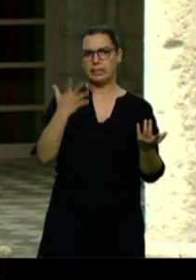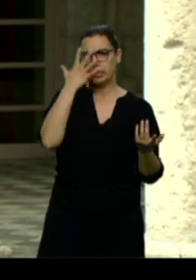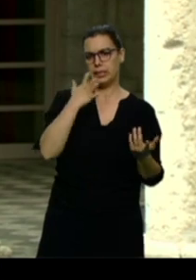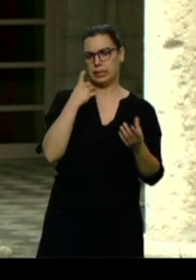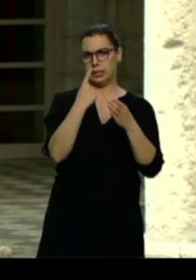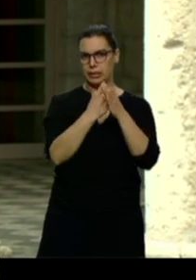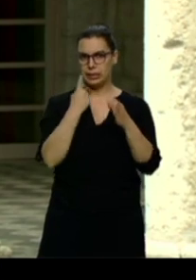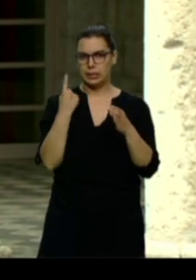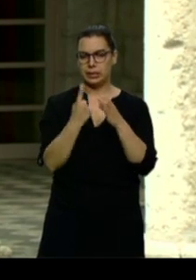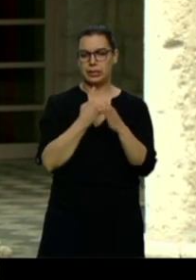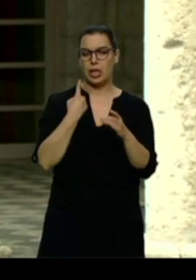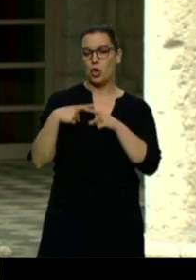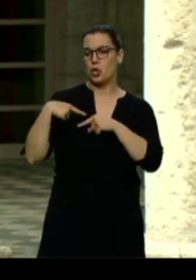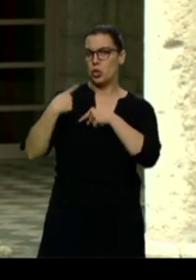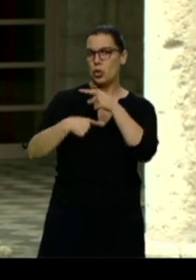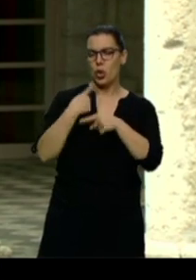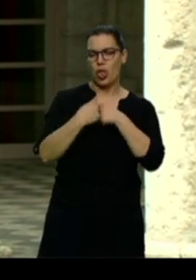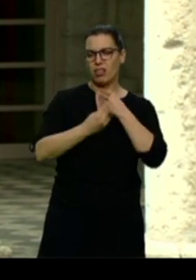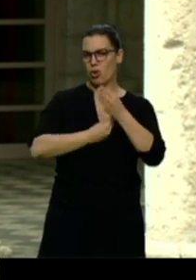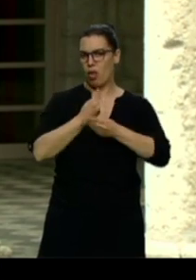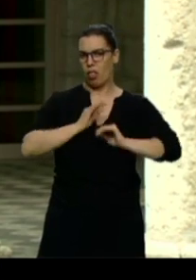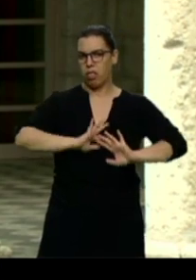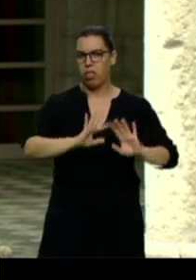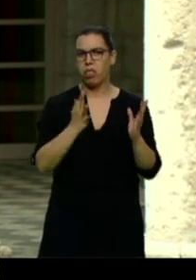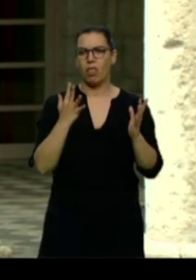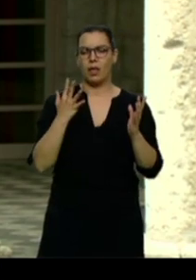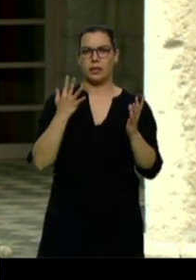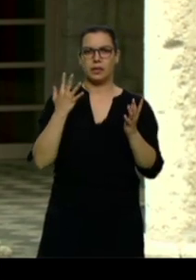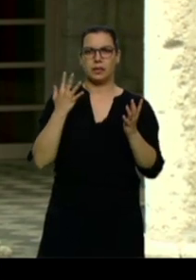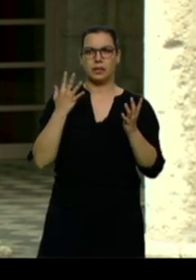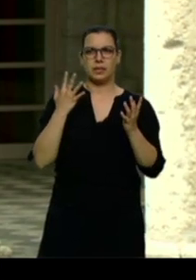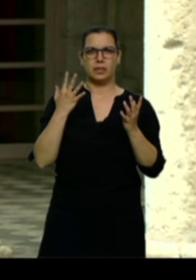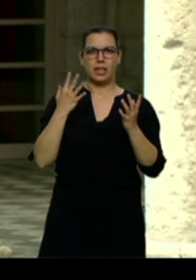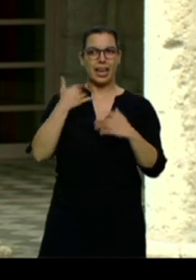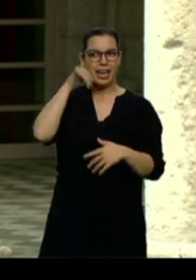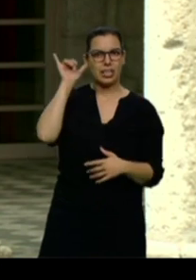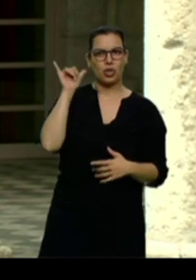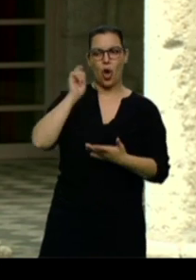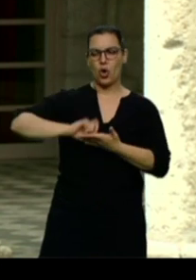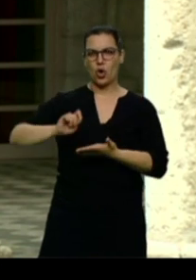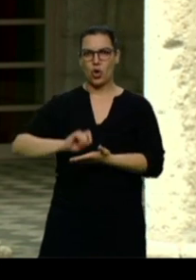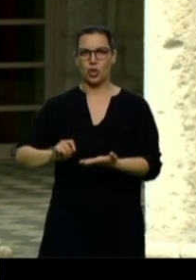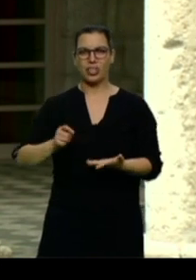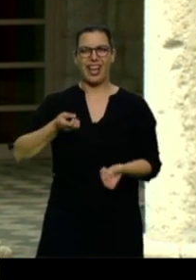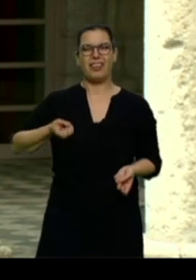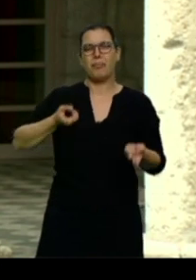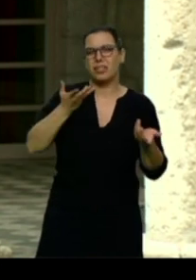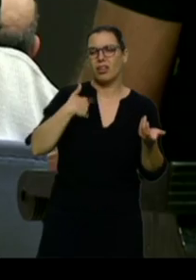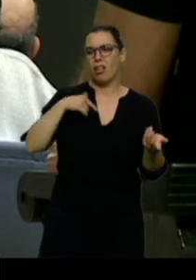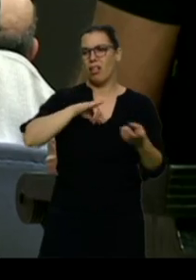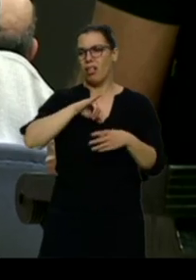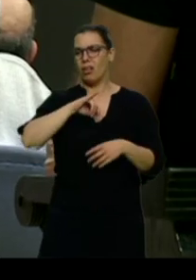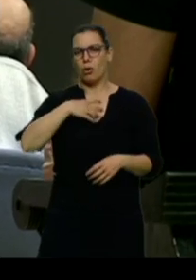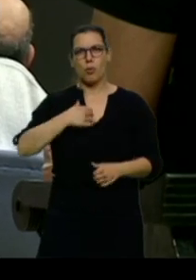cosas cotidianas, el asumir conductas de riesgo, el dejar notas, ciertas expresiones de cansancio, de ya no poder más.